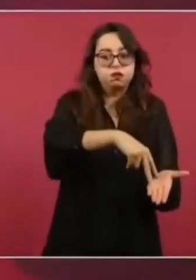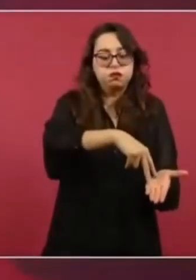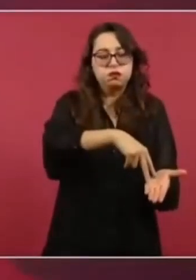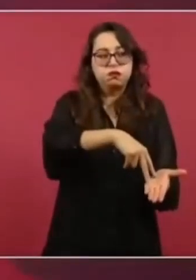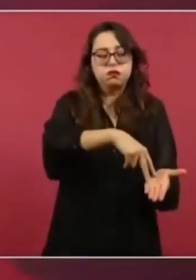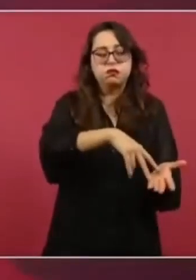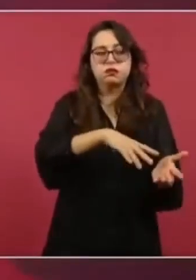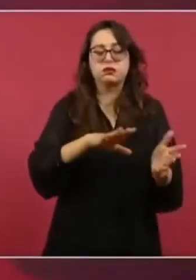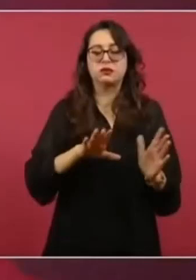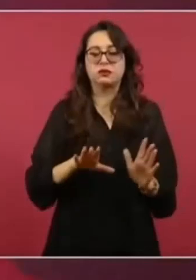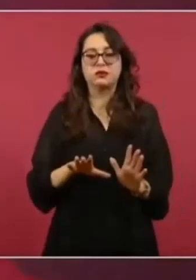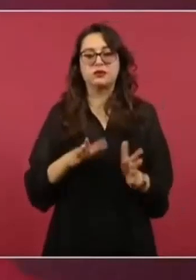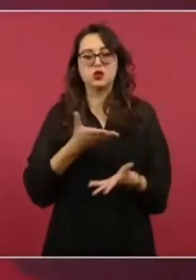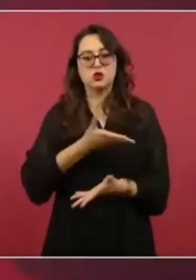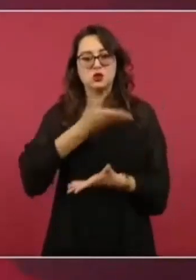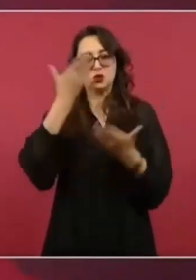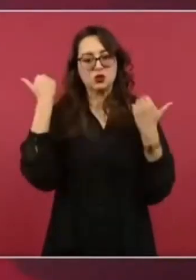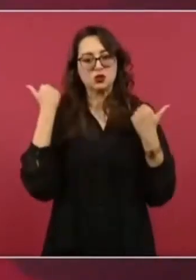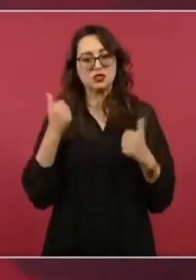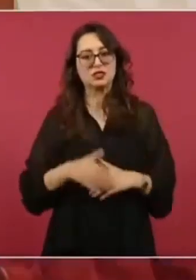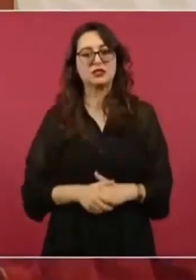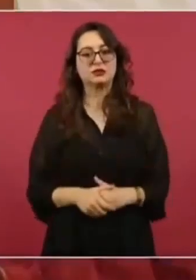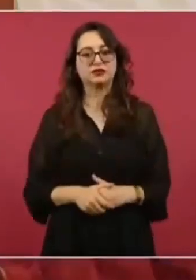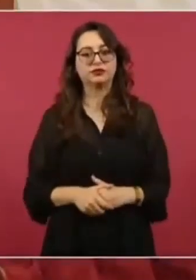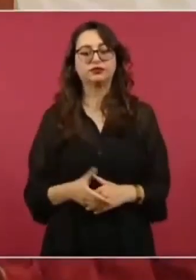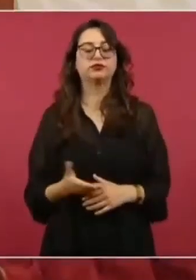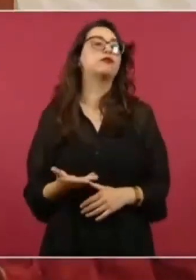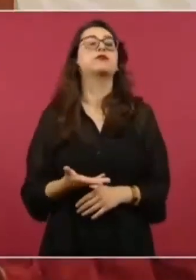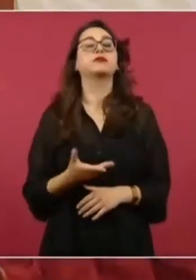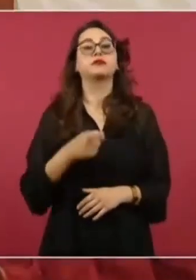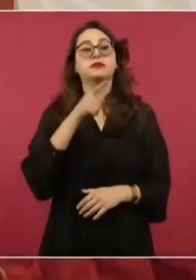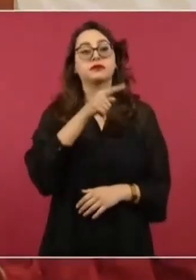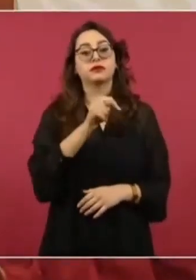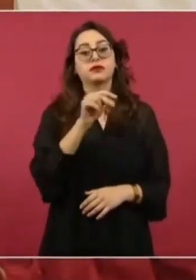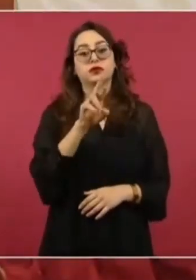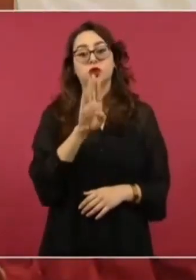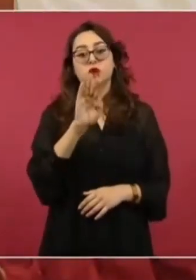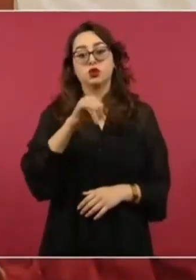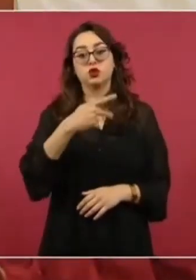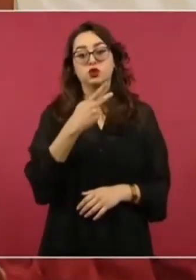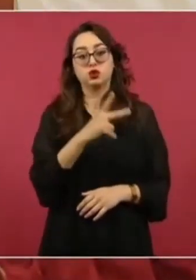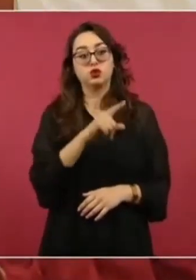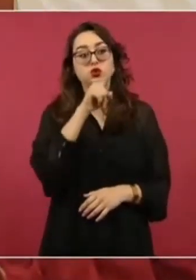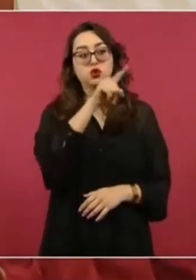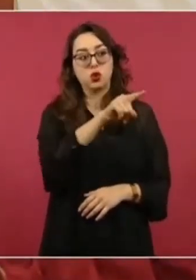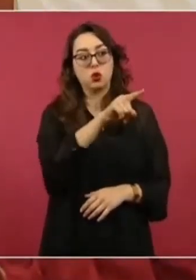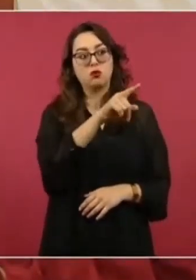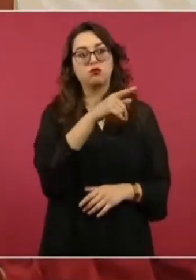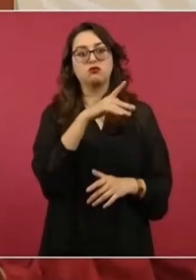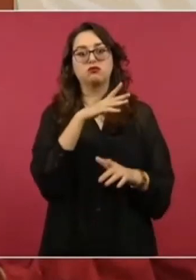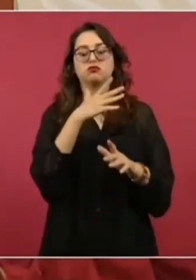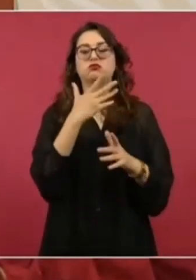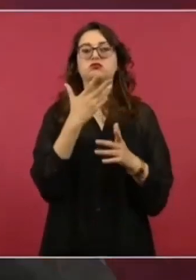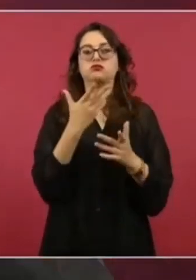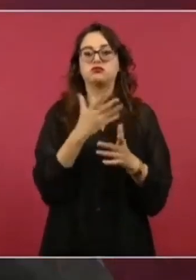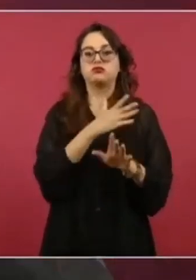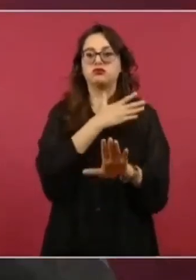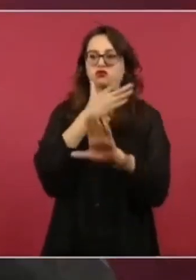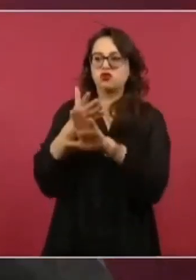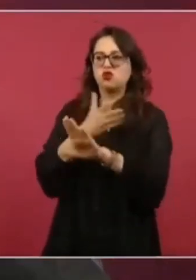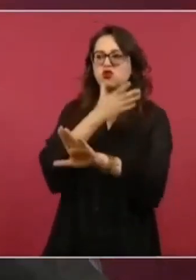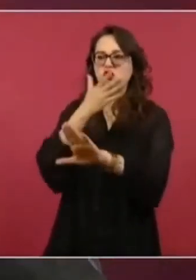campaña del presidente Trump y luego cuando él era ya presidente, porque él